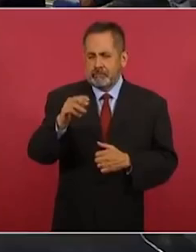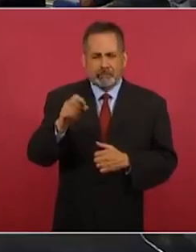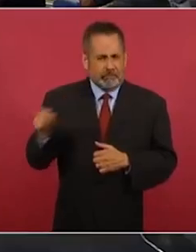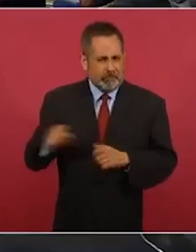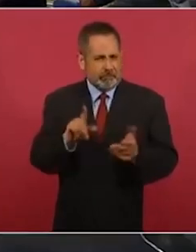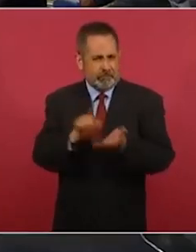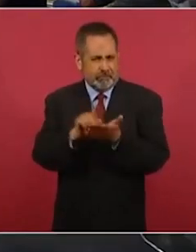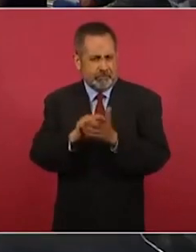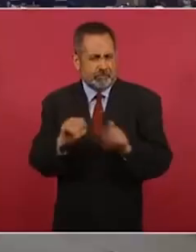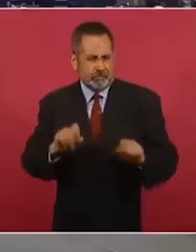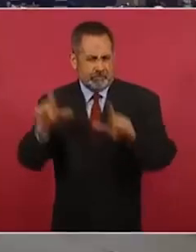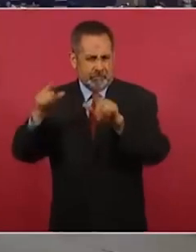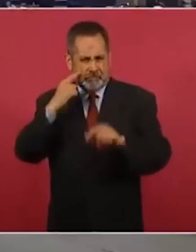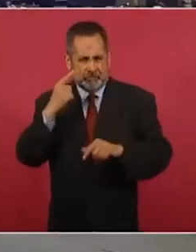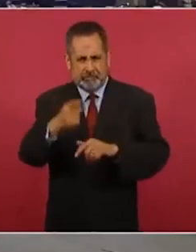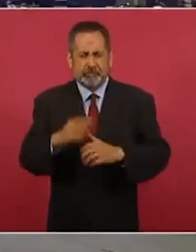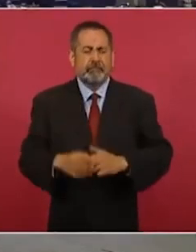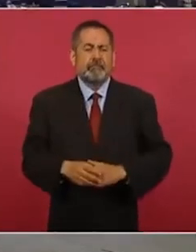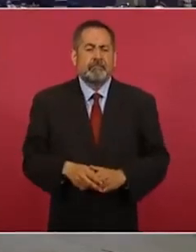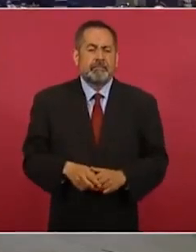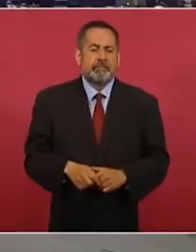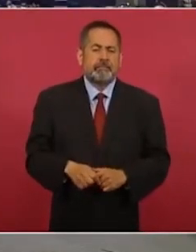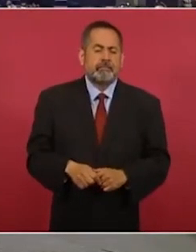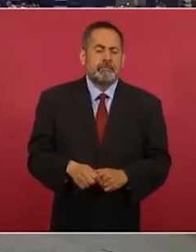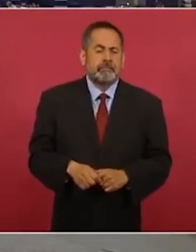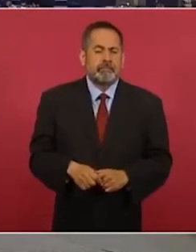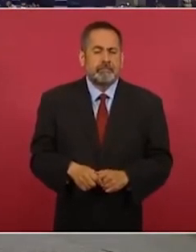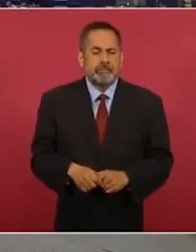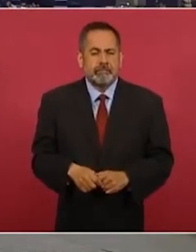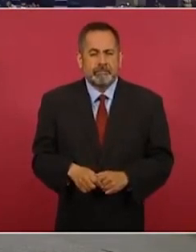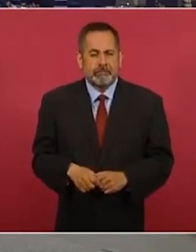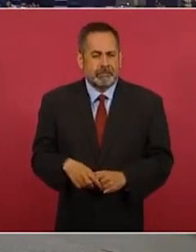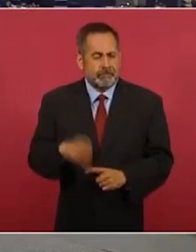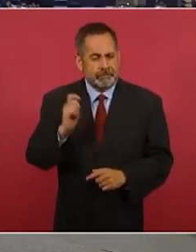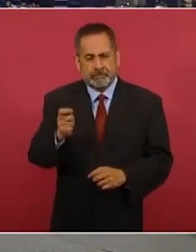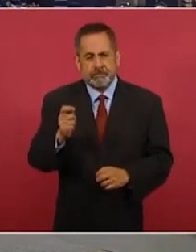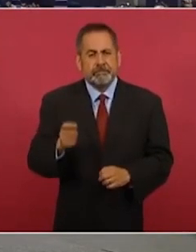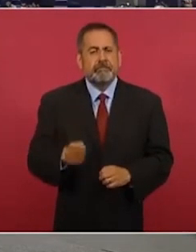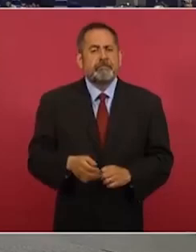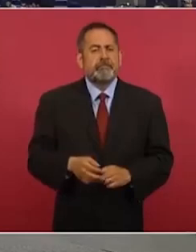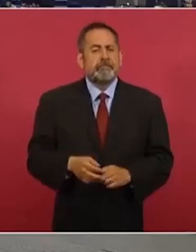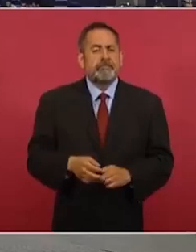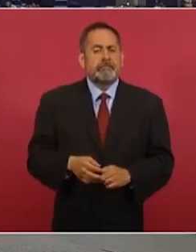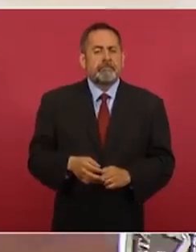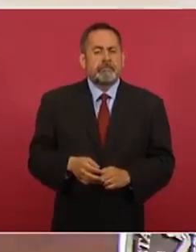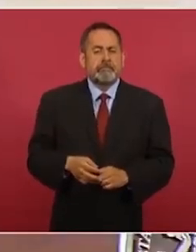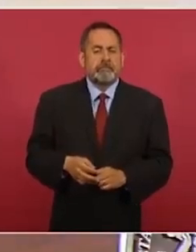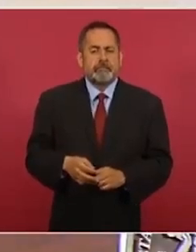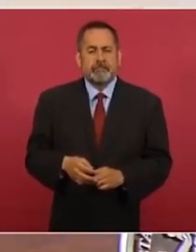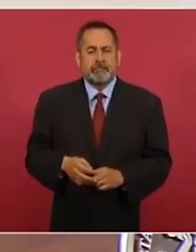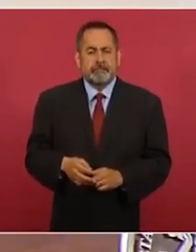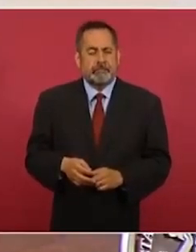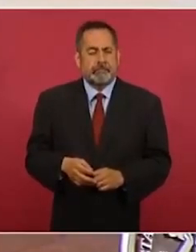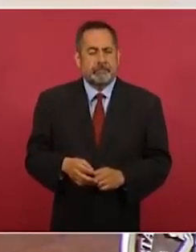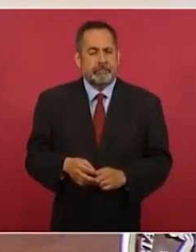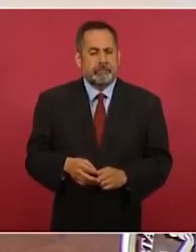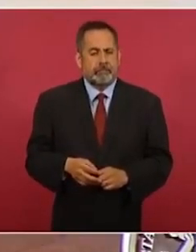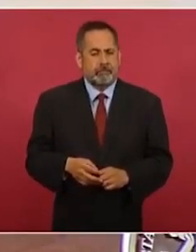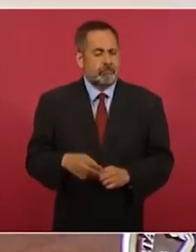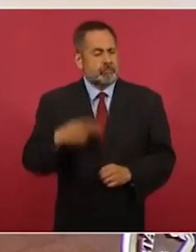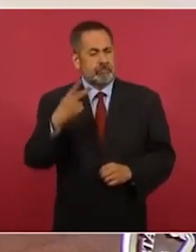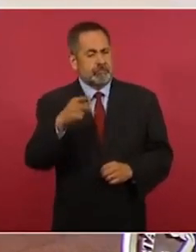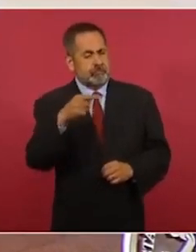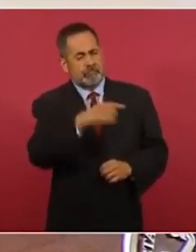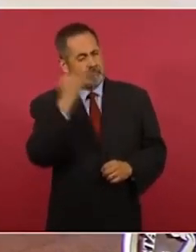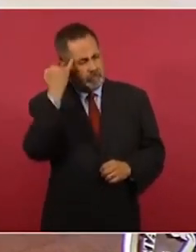tiene una